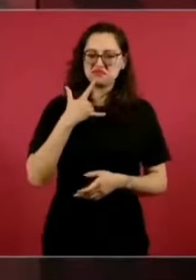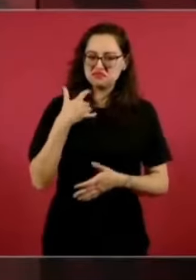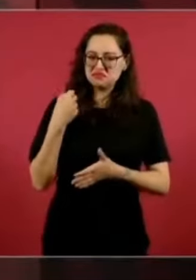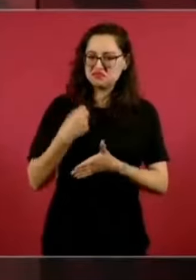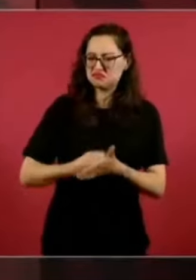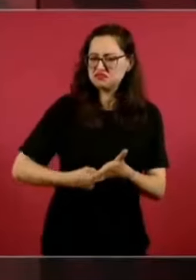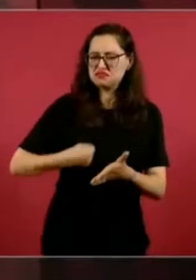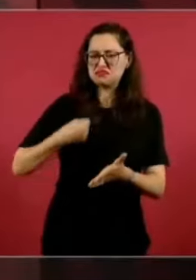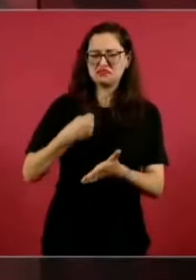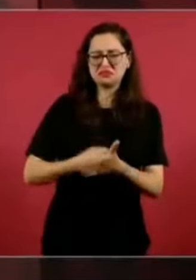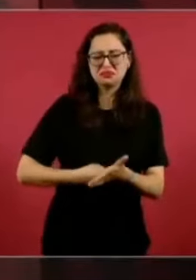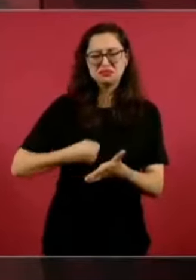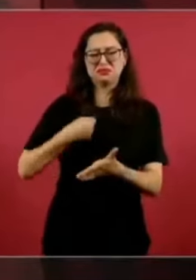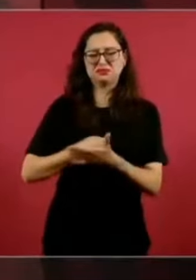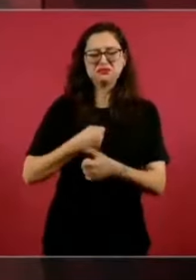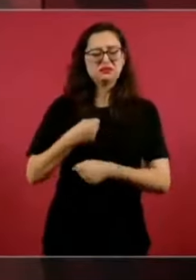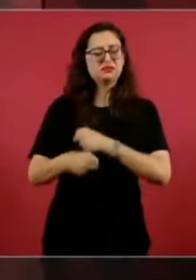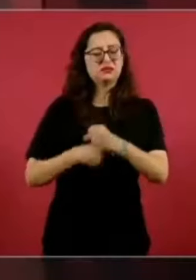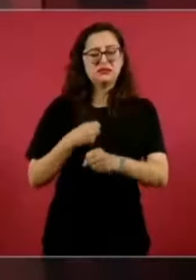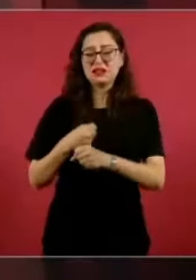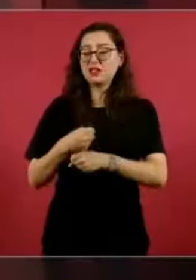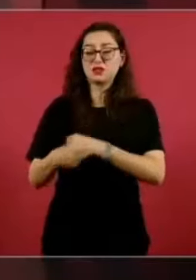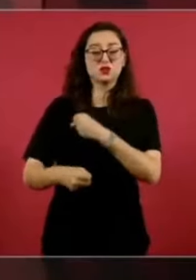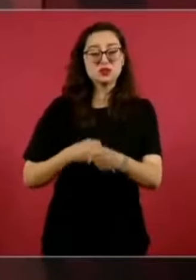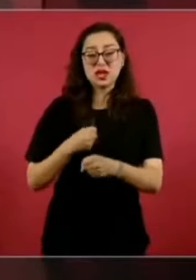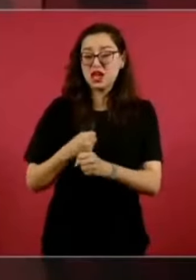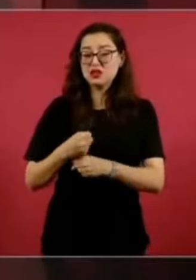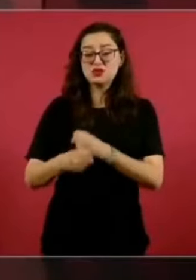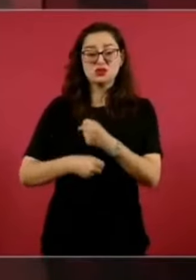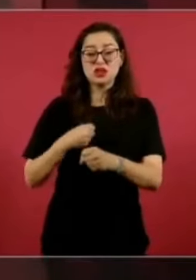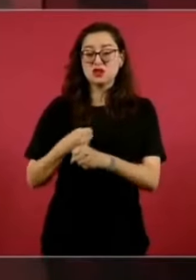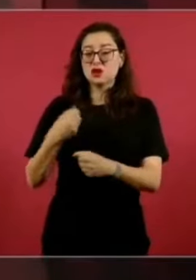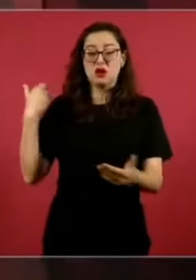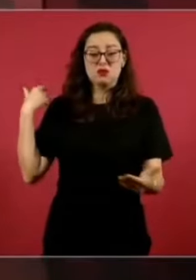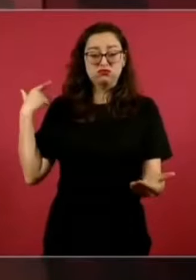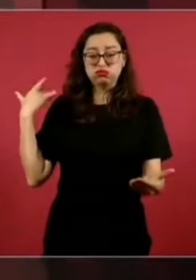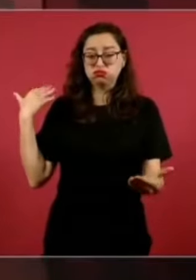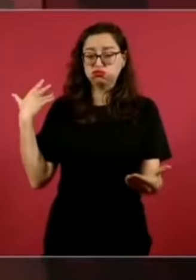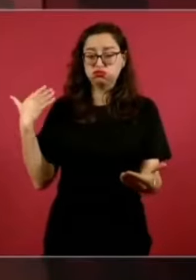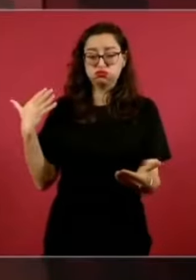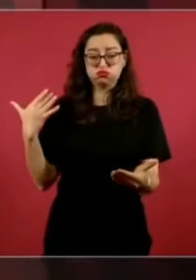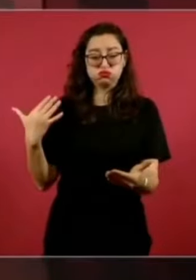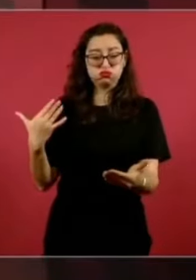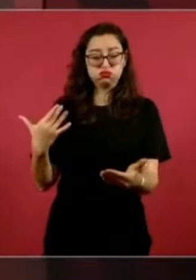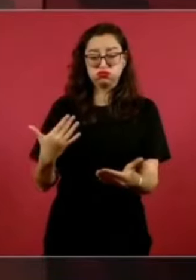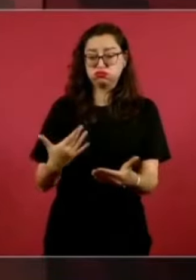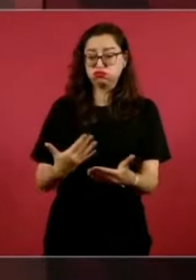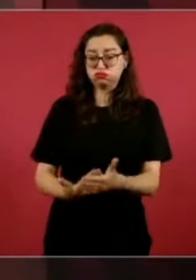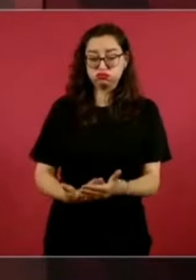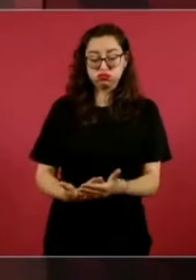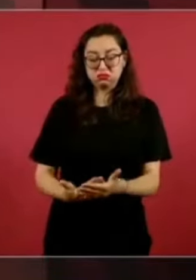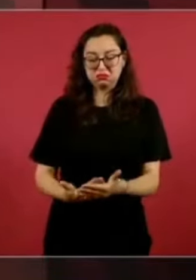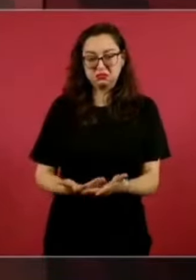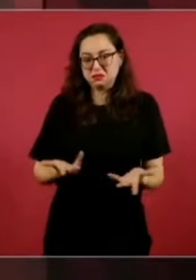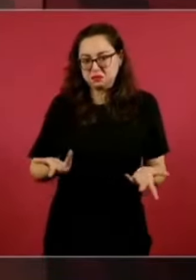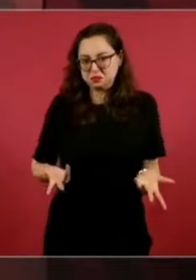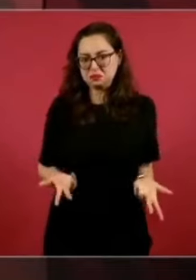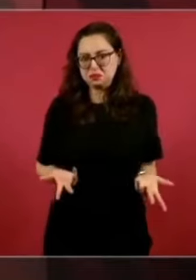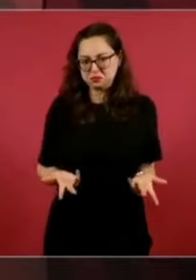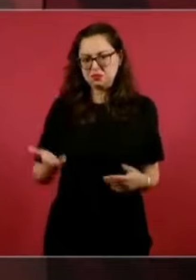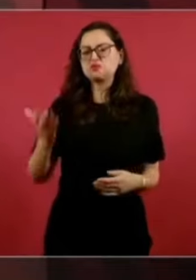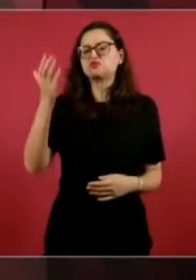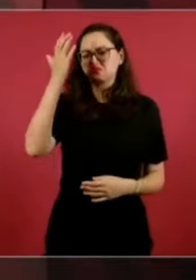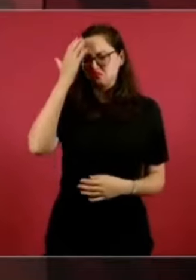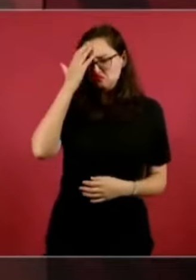muchísimos años, la conocemos muy bien,